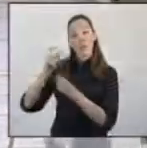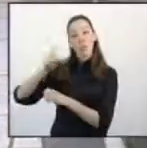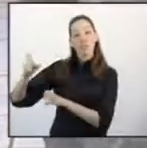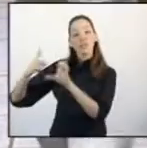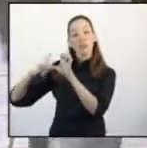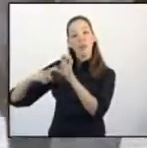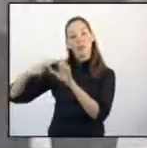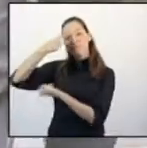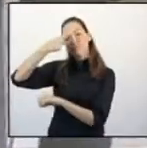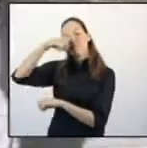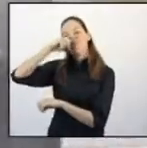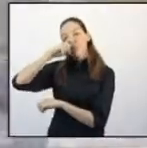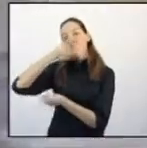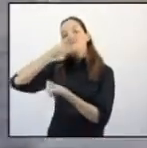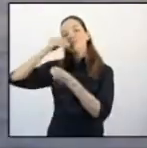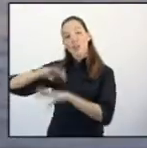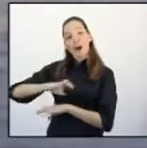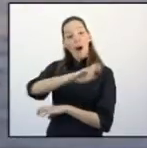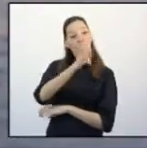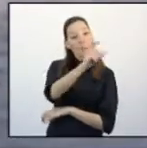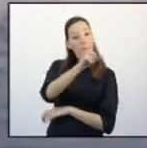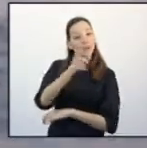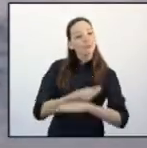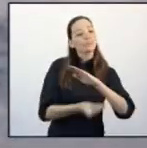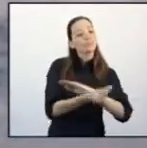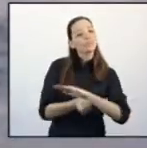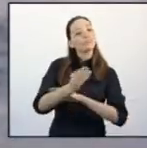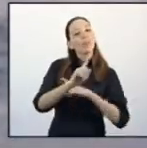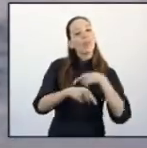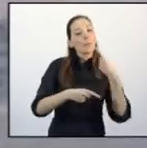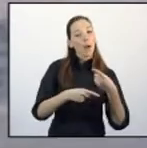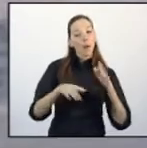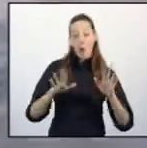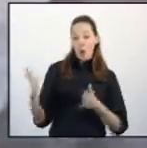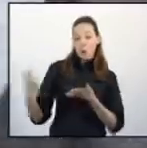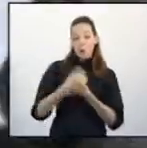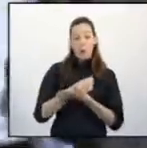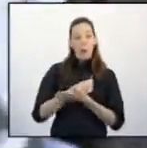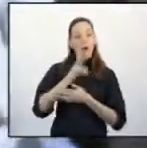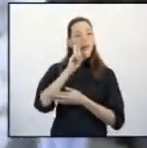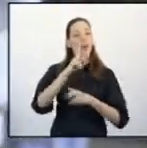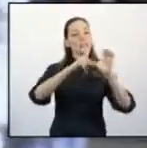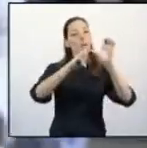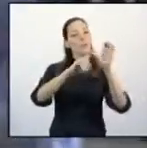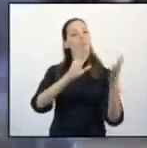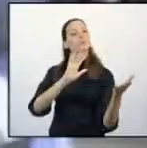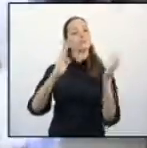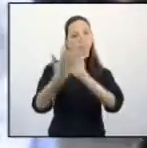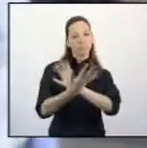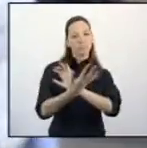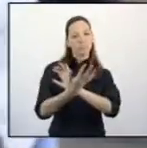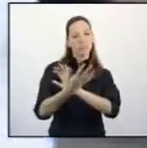Muchos extremeños recuerdan la historia, otros vinieron después, pero todos han vivido la